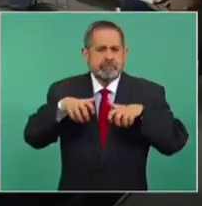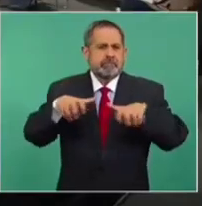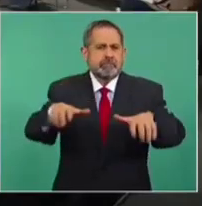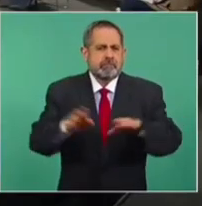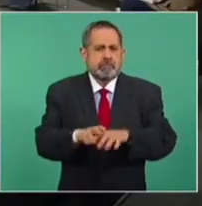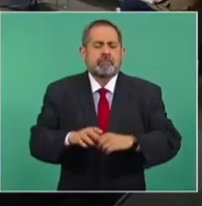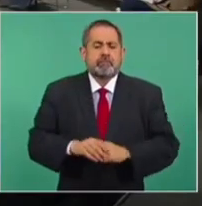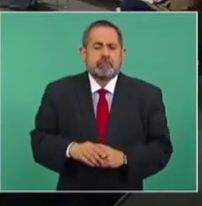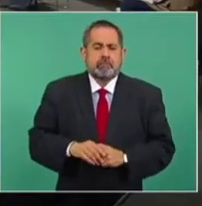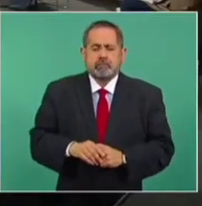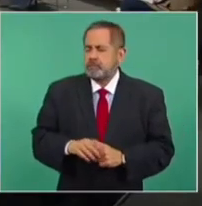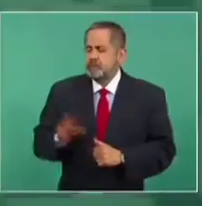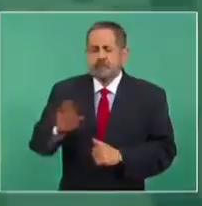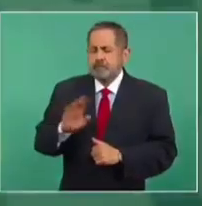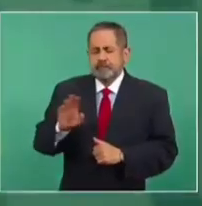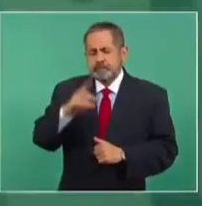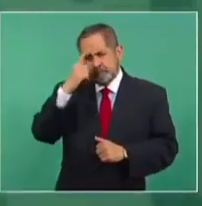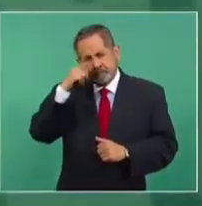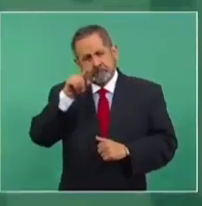Para los jóvenes,